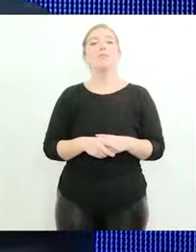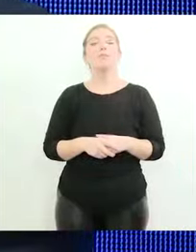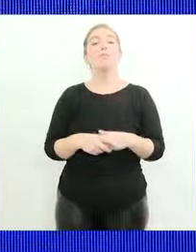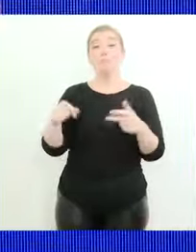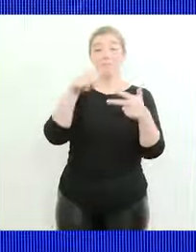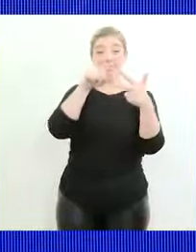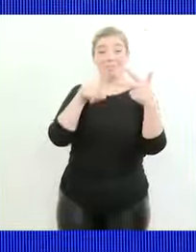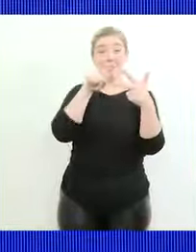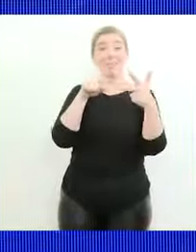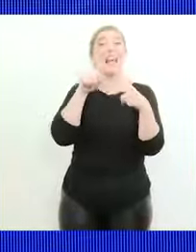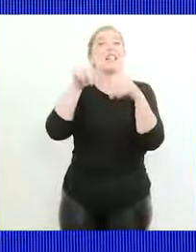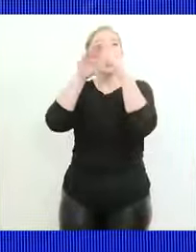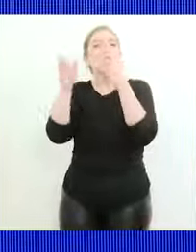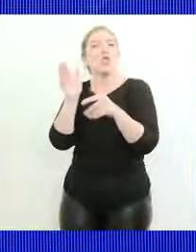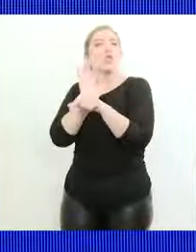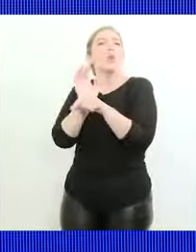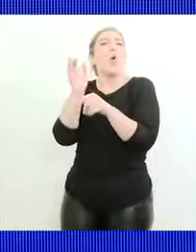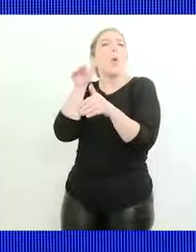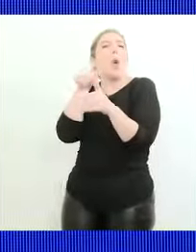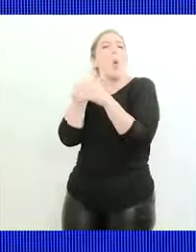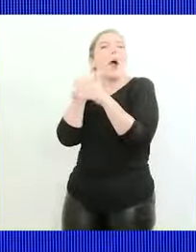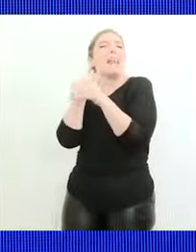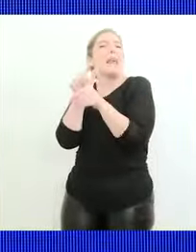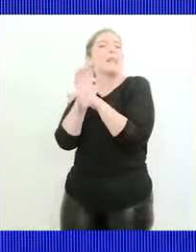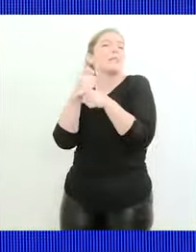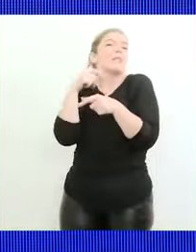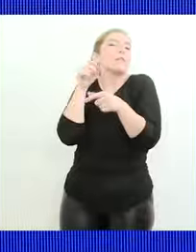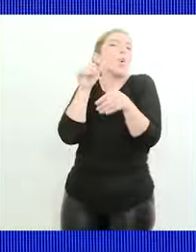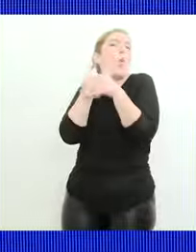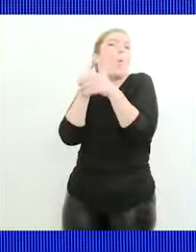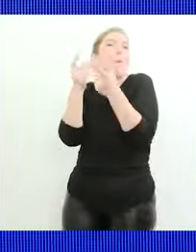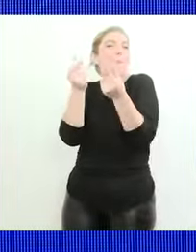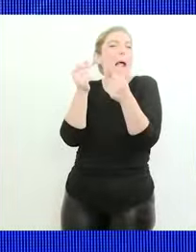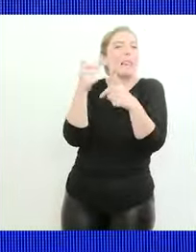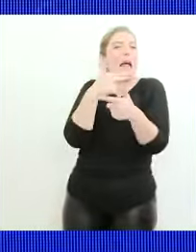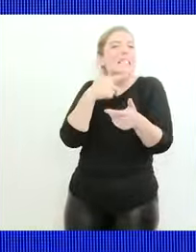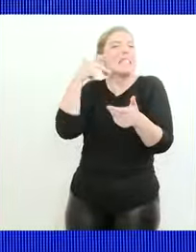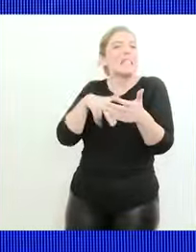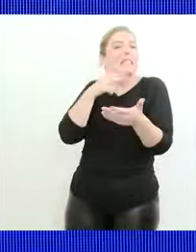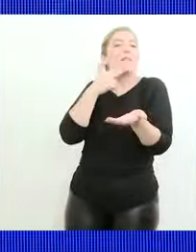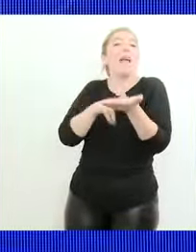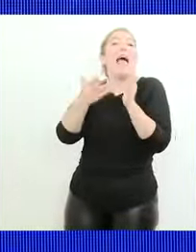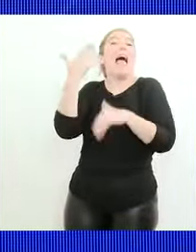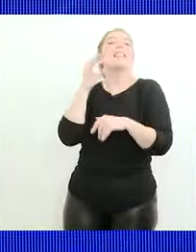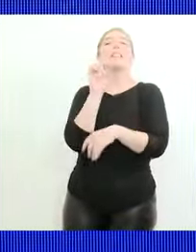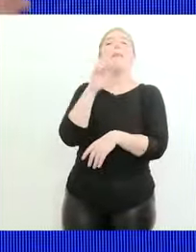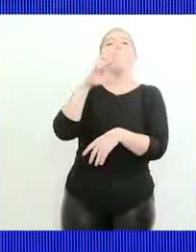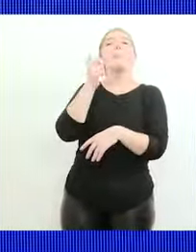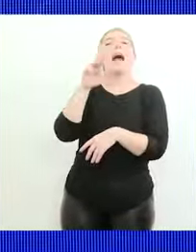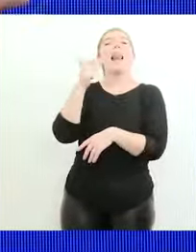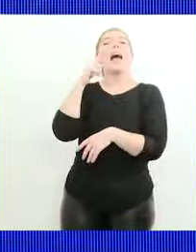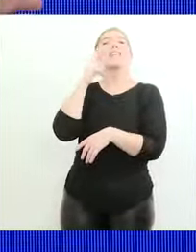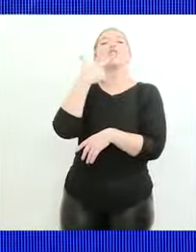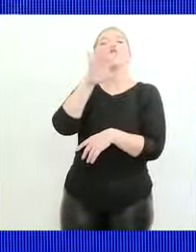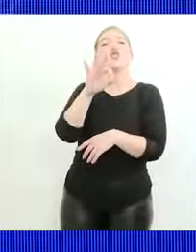son guaridas fiscales además los que no tienen banco central o sea están considerados guaridas fiscales antes se los llamaba paraísos ustedes